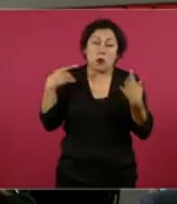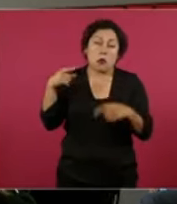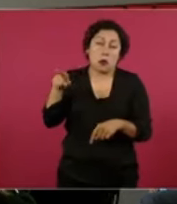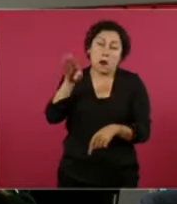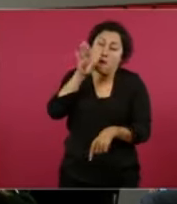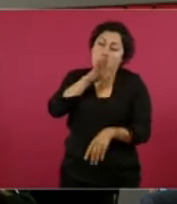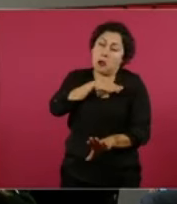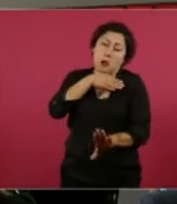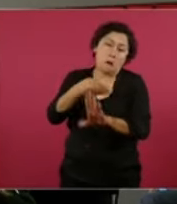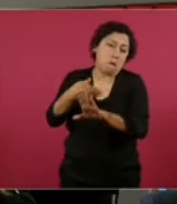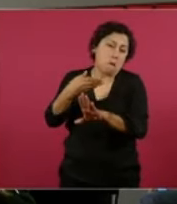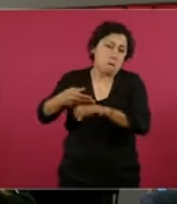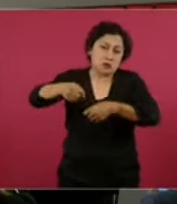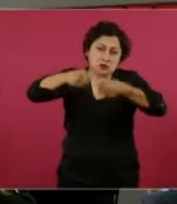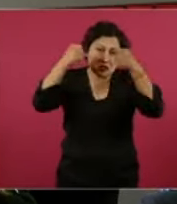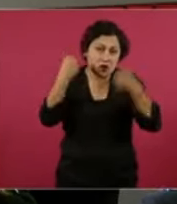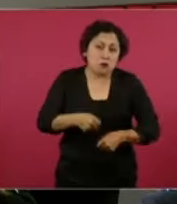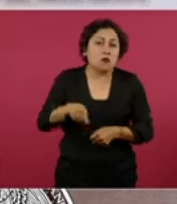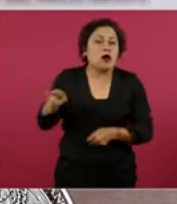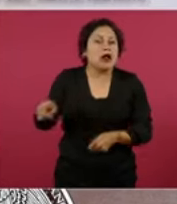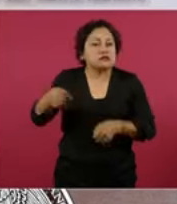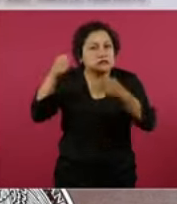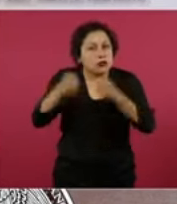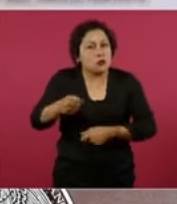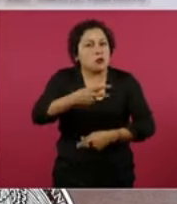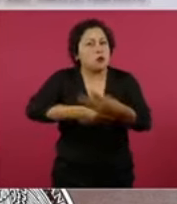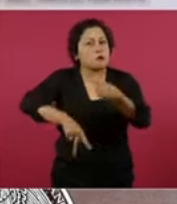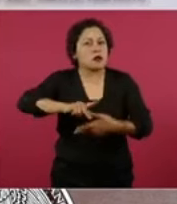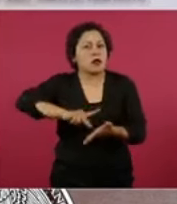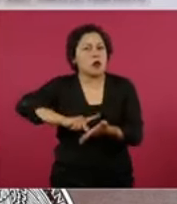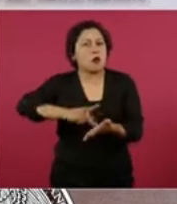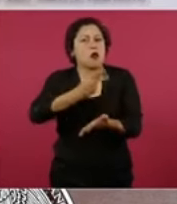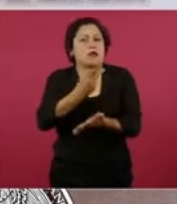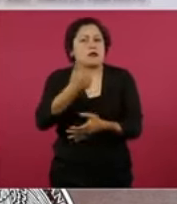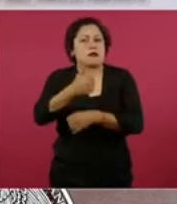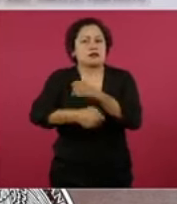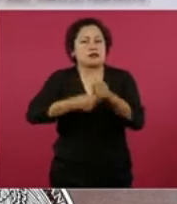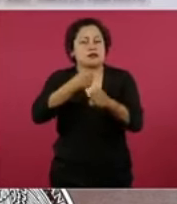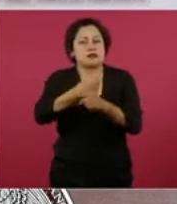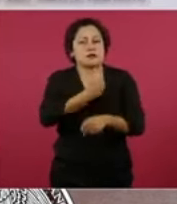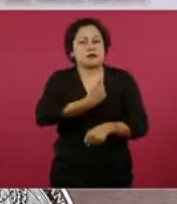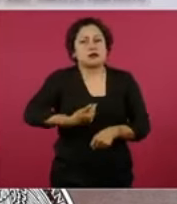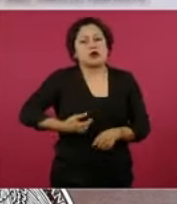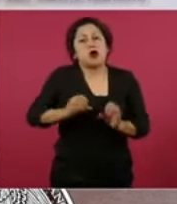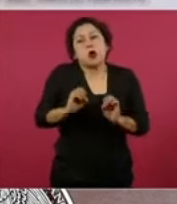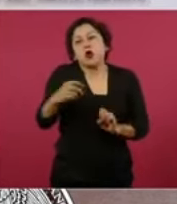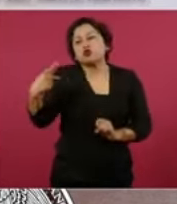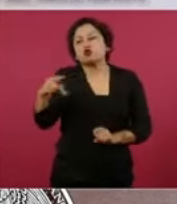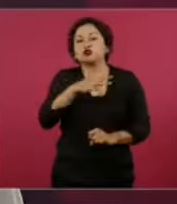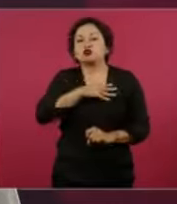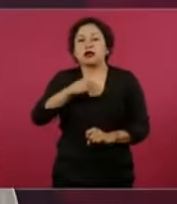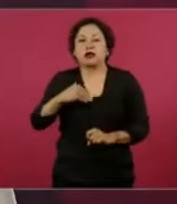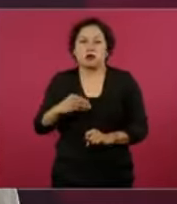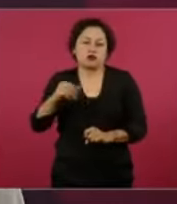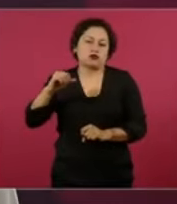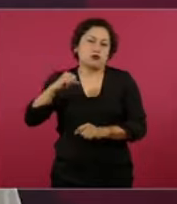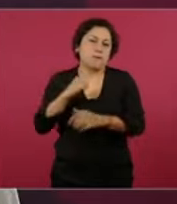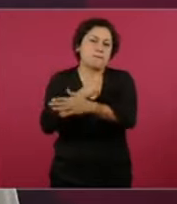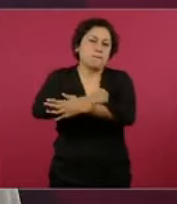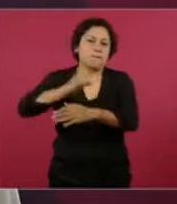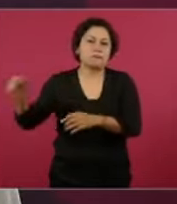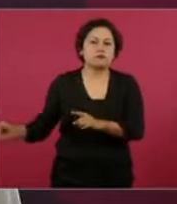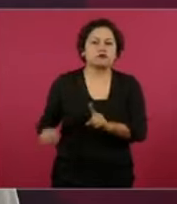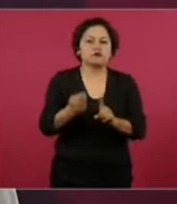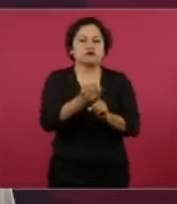que el presidente buscaría la reelección o postular a alguno de sus hijos al cargo del jefe del ejecutivo y que desaparecería la